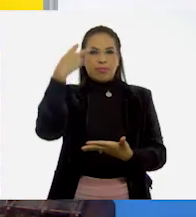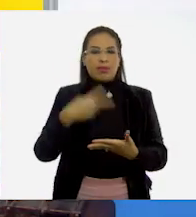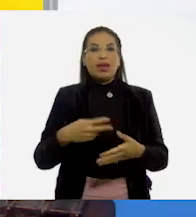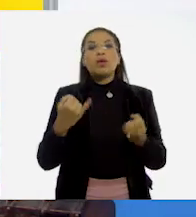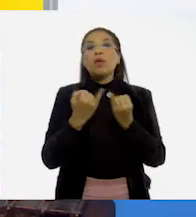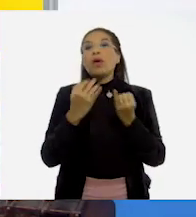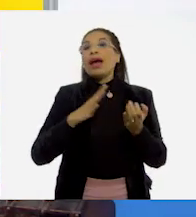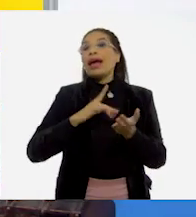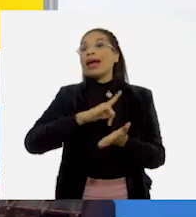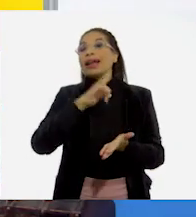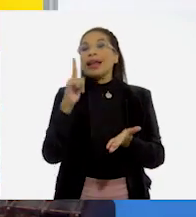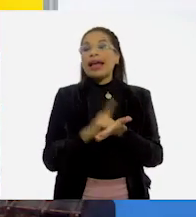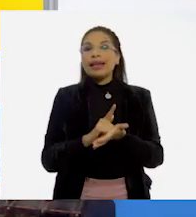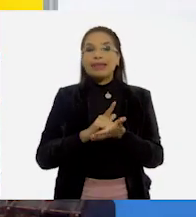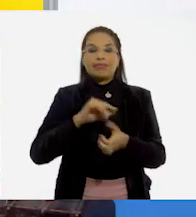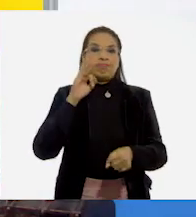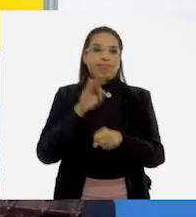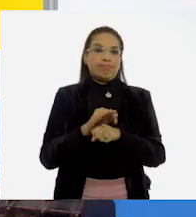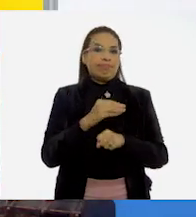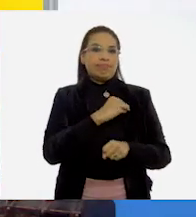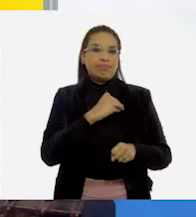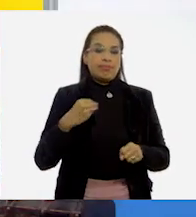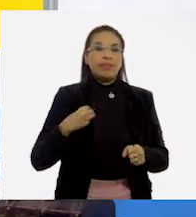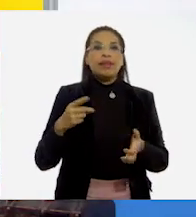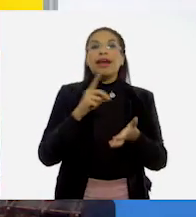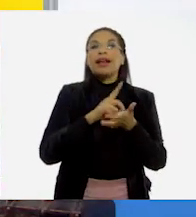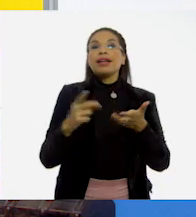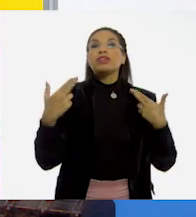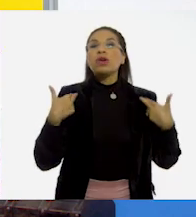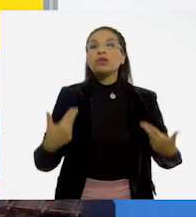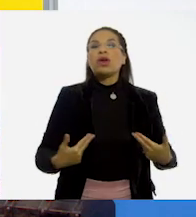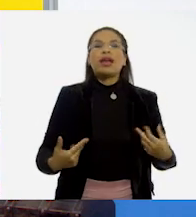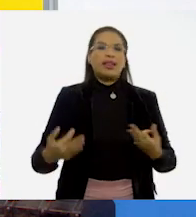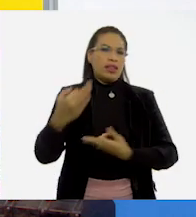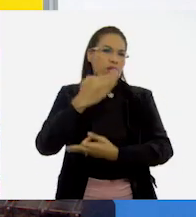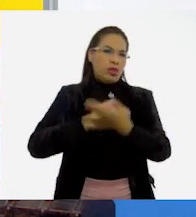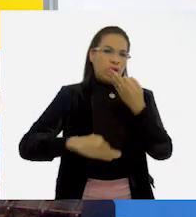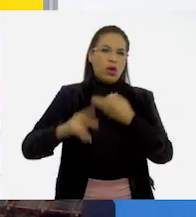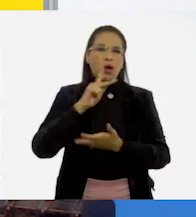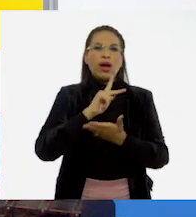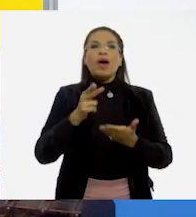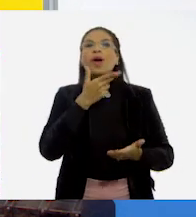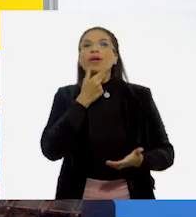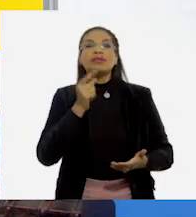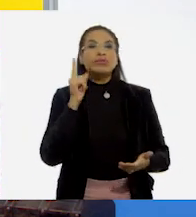existen leyes que garantizan el cumplimiento de los derechos humanos de todas y todos.